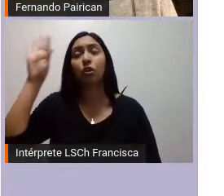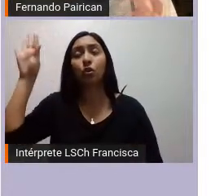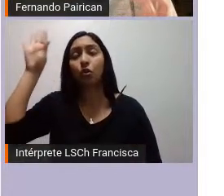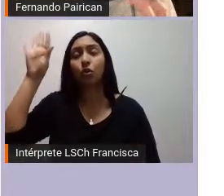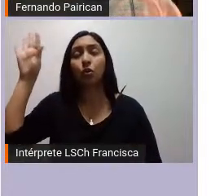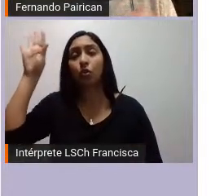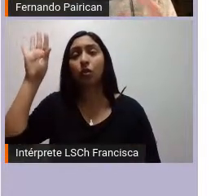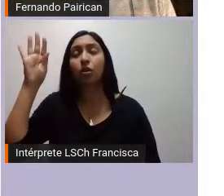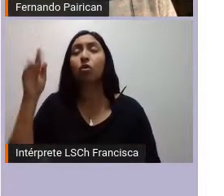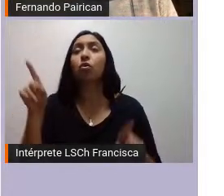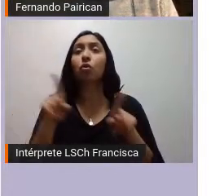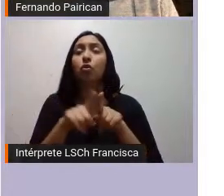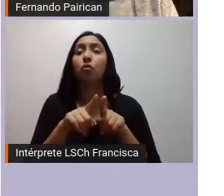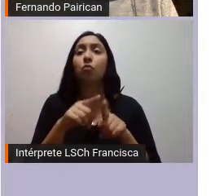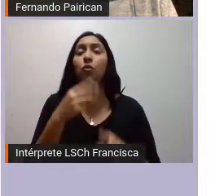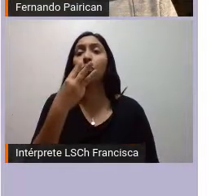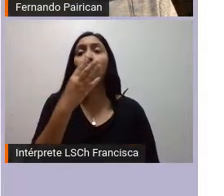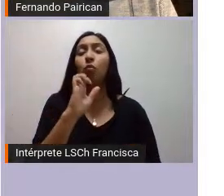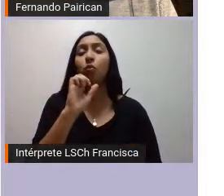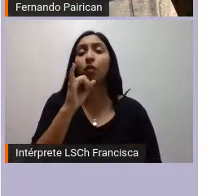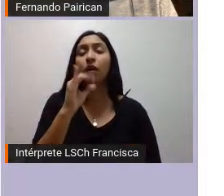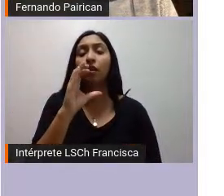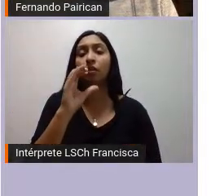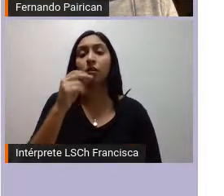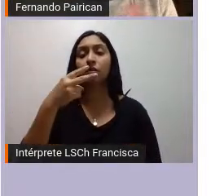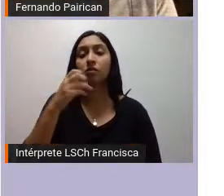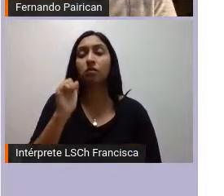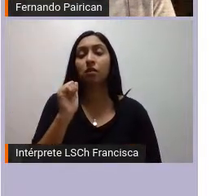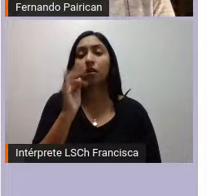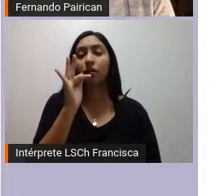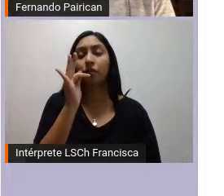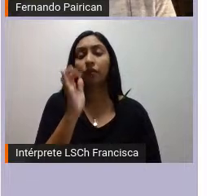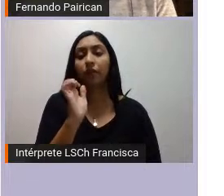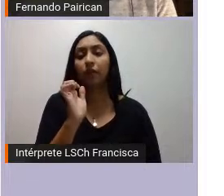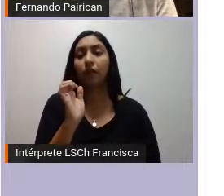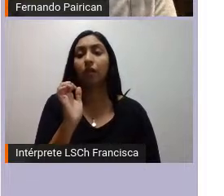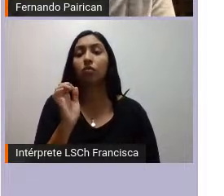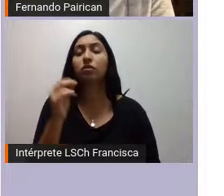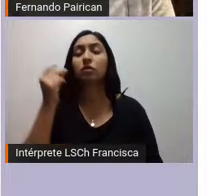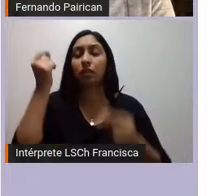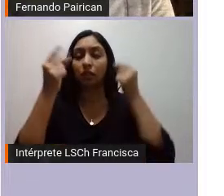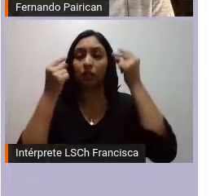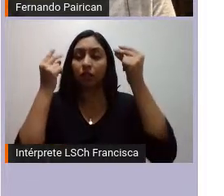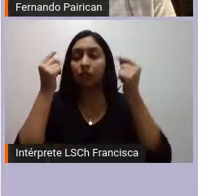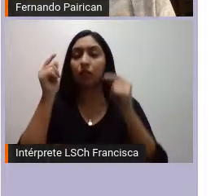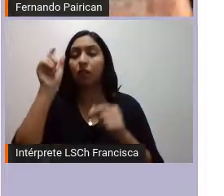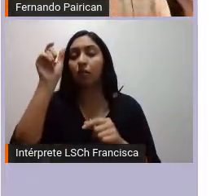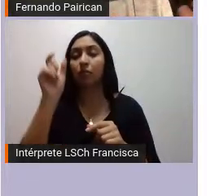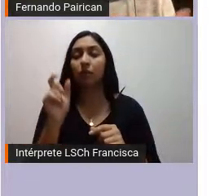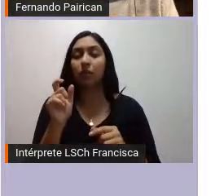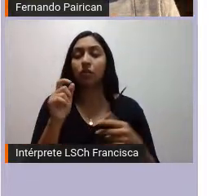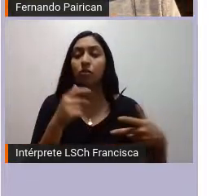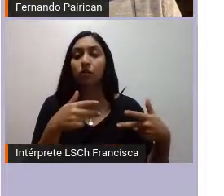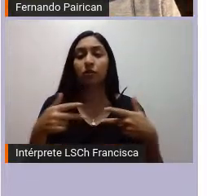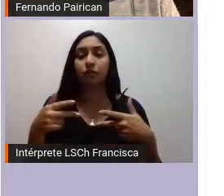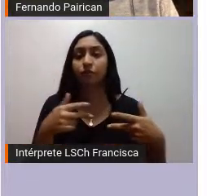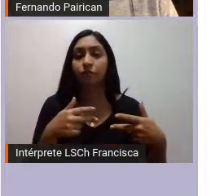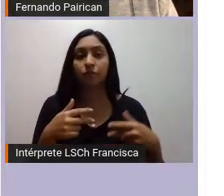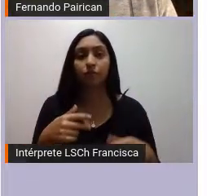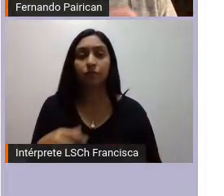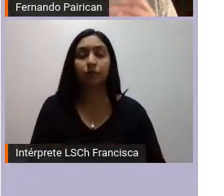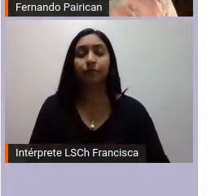al dar un soporte mayor a la idea del guerrero antes que del mapuche que parlamenta que es la otra vía